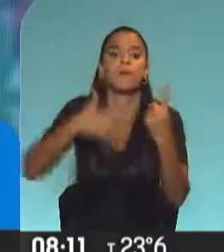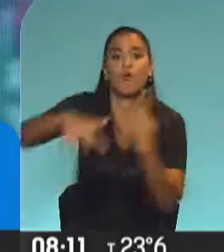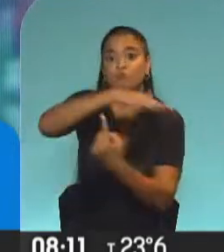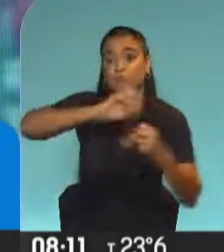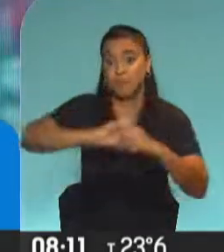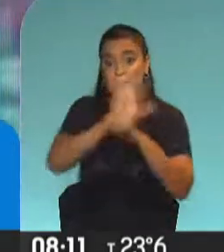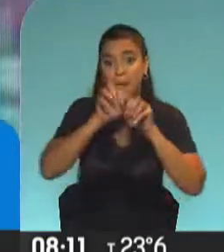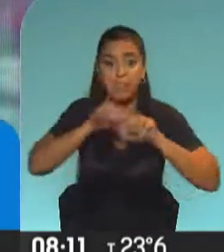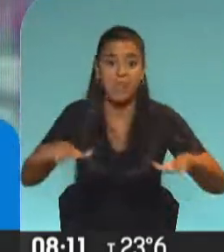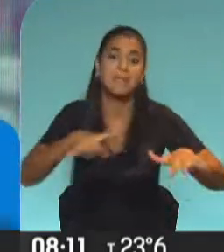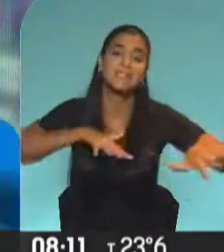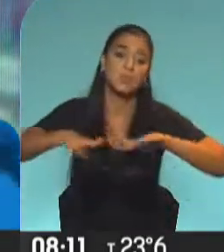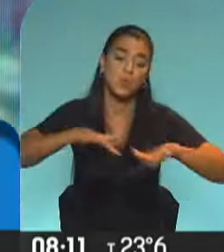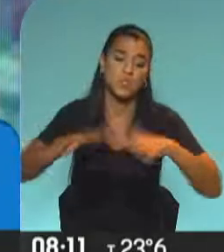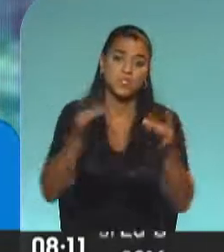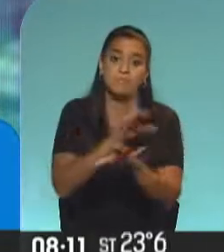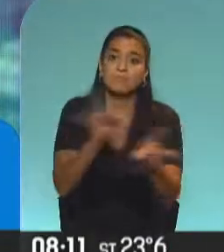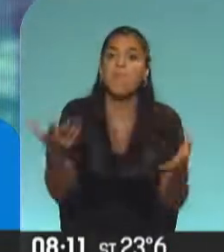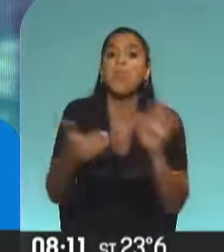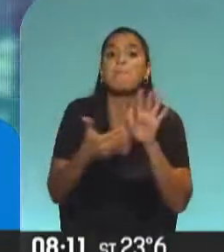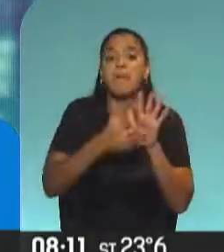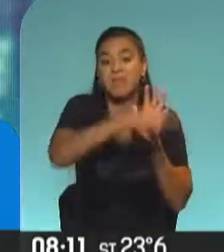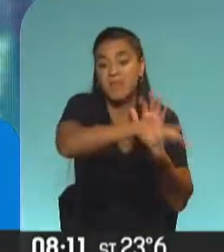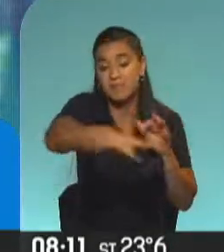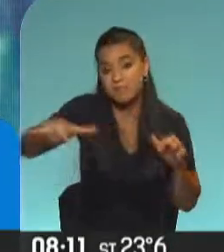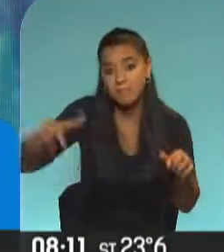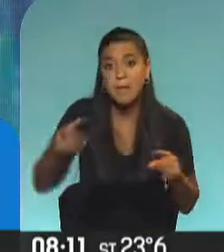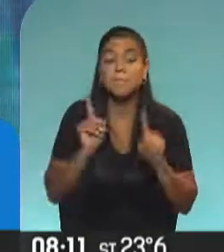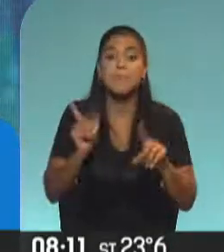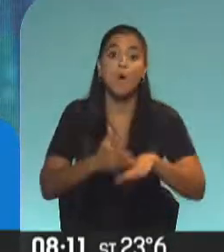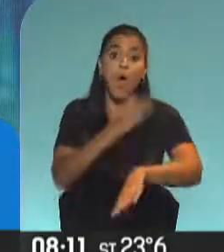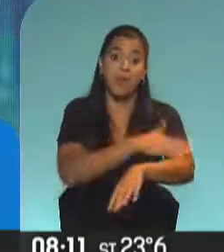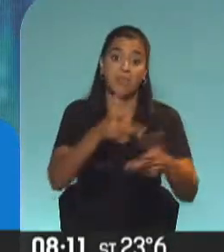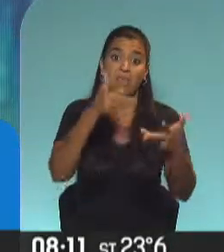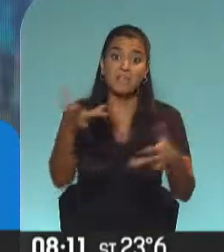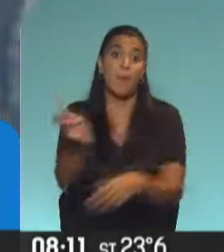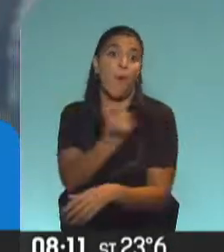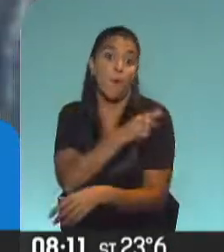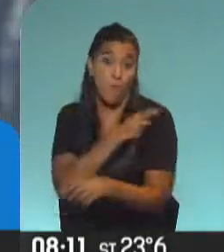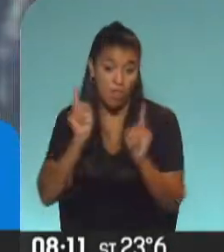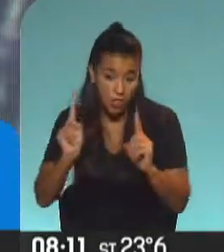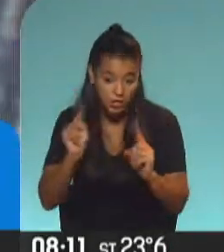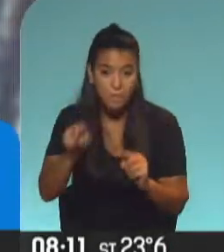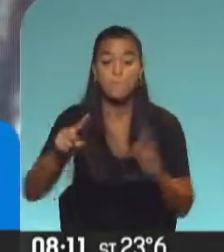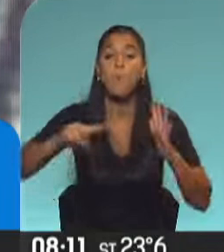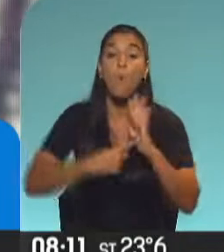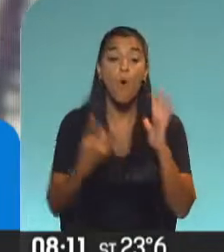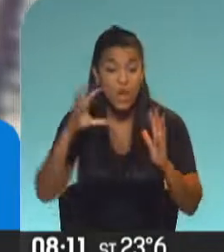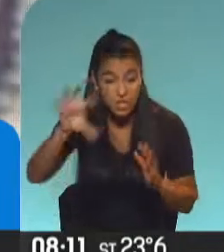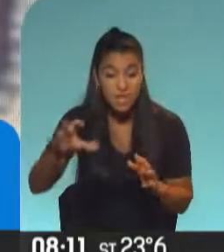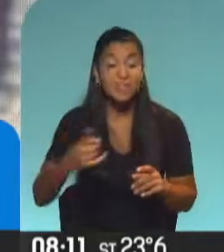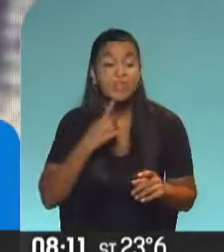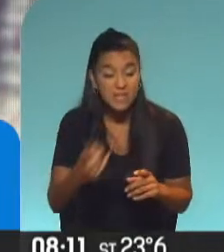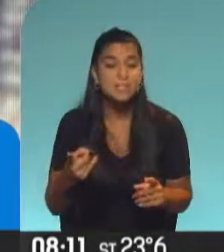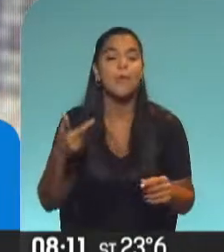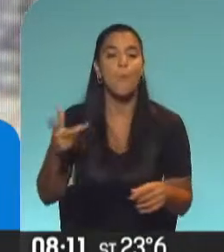pandemia y la situación epidemiológica en cada región, y lo que vos decías, la vacuna para los docentes. En la provincia de Buenos Aires, insisten en que